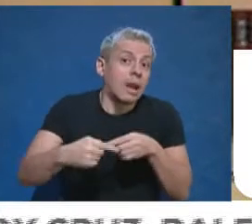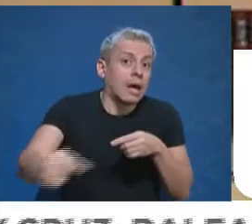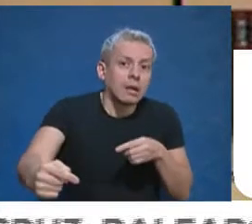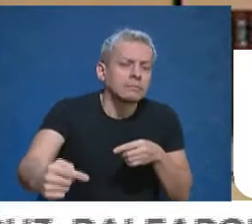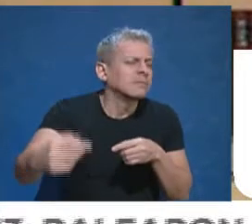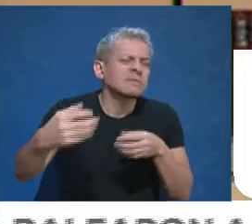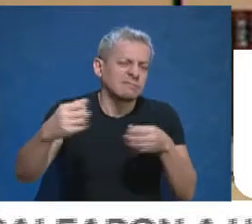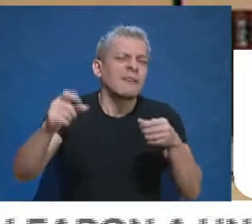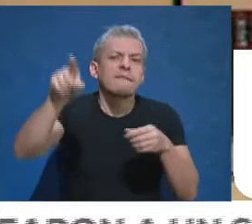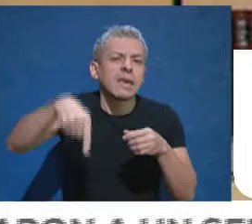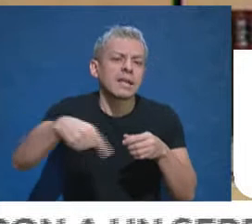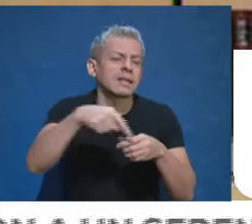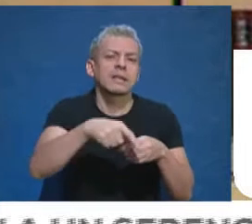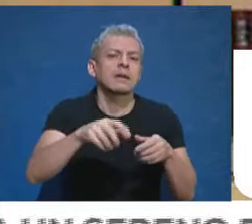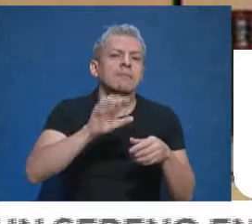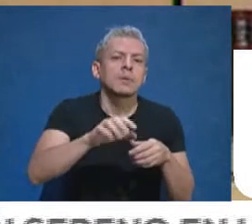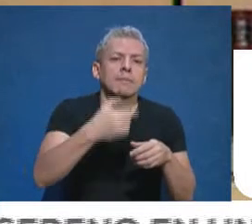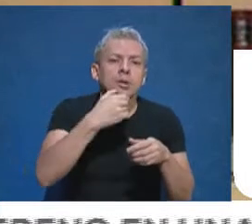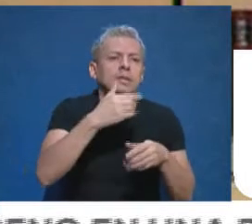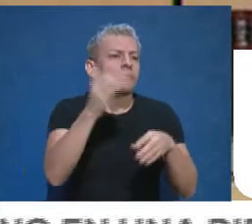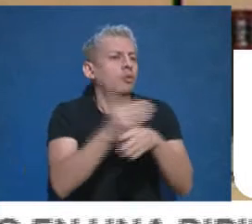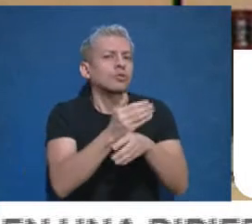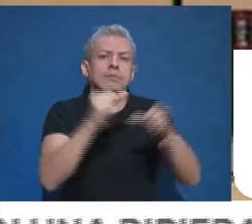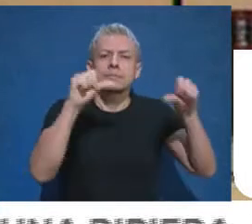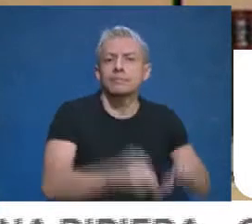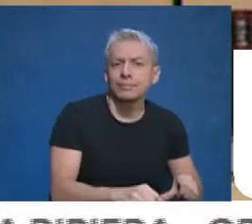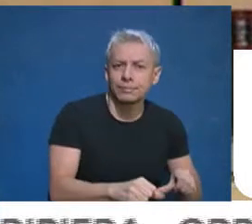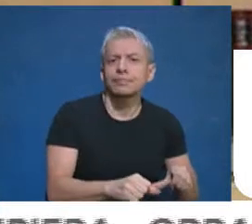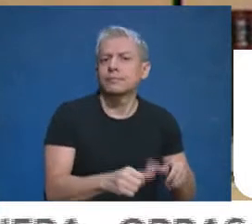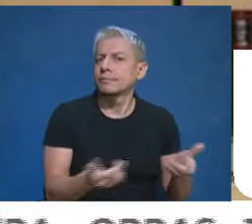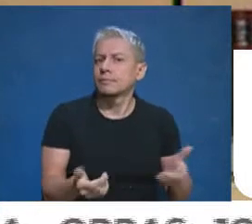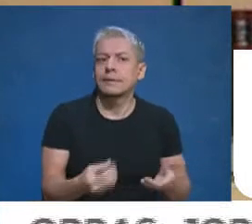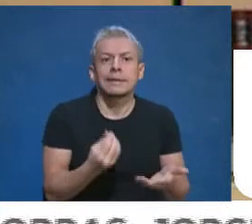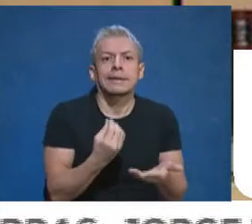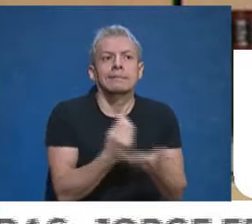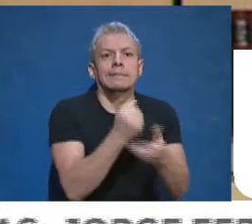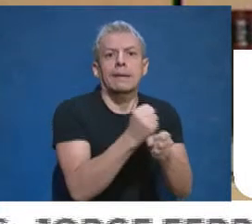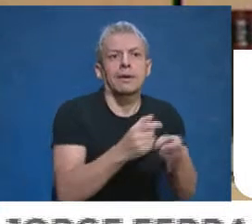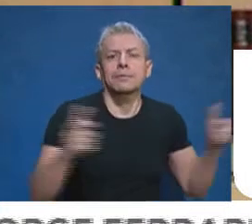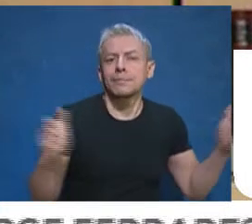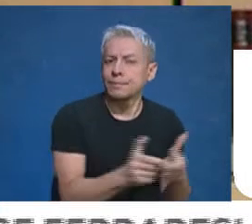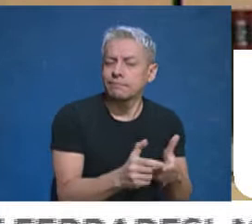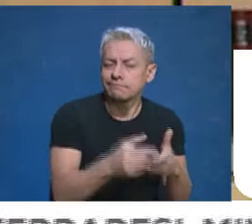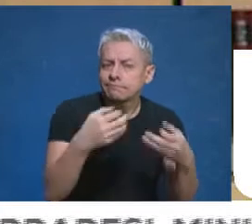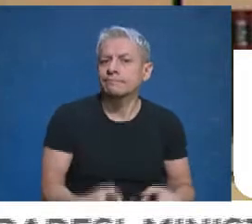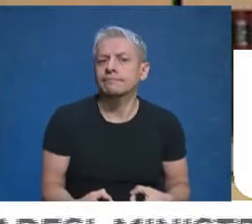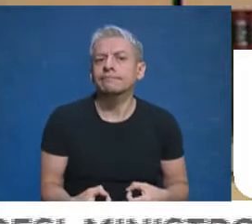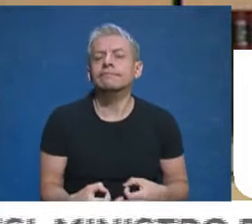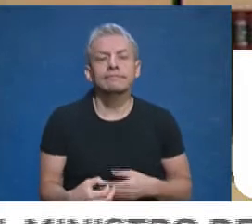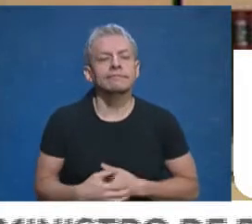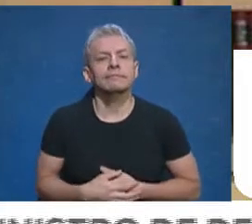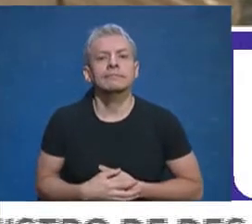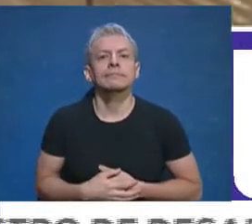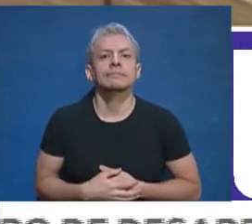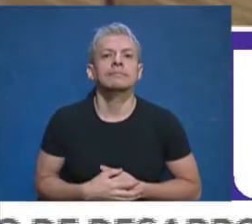produce un perjuicio concreto a la estructura productiva de la provincia, a su capacidad de dar empleo. Y en este sentido lo hemos conversado